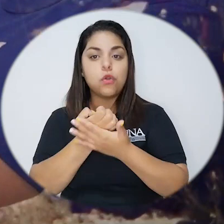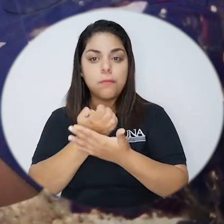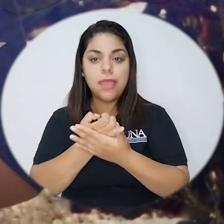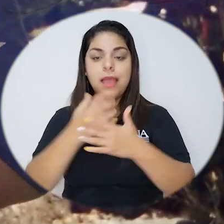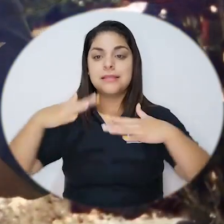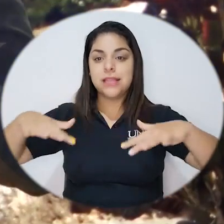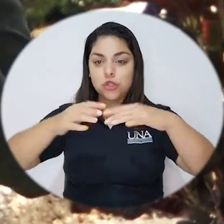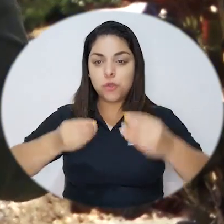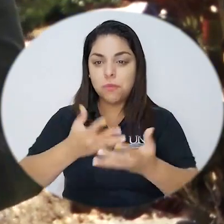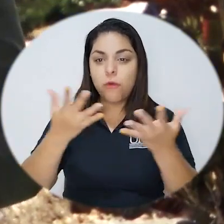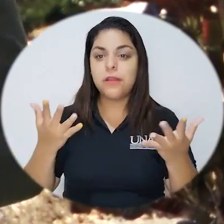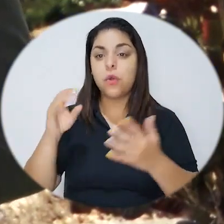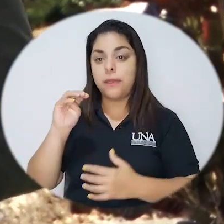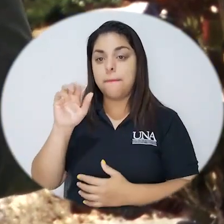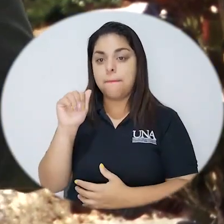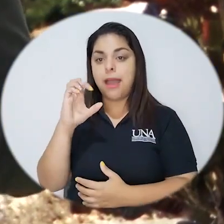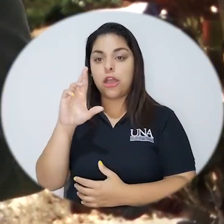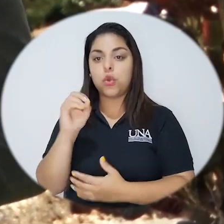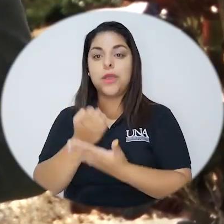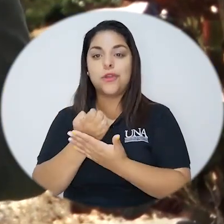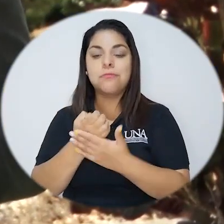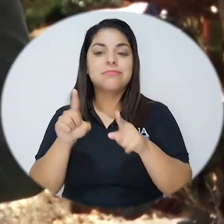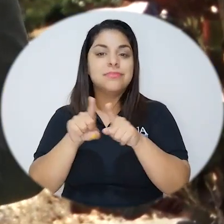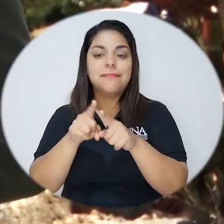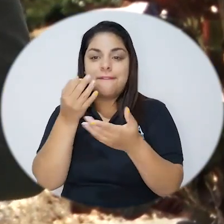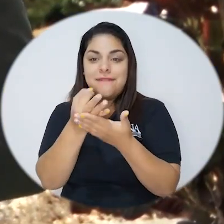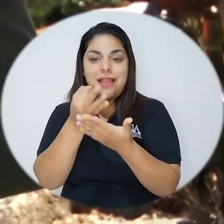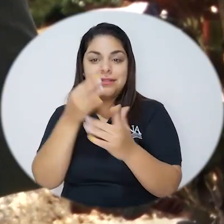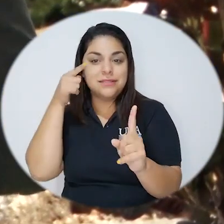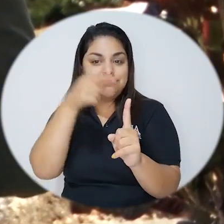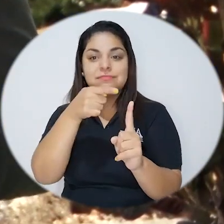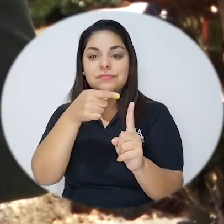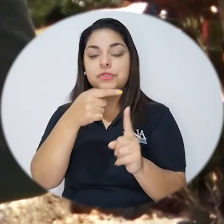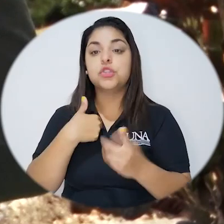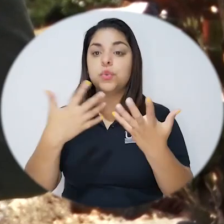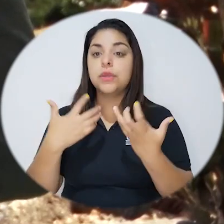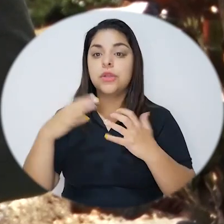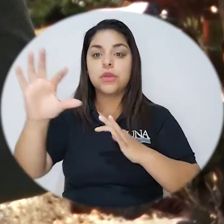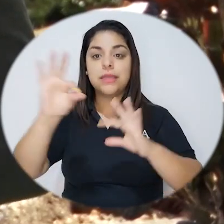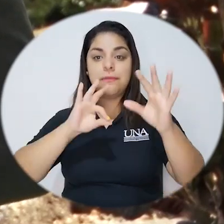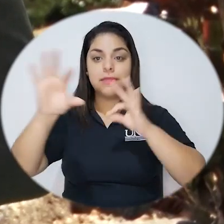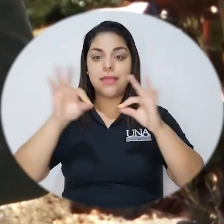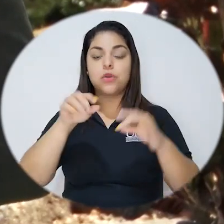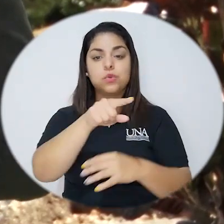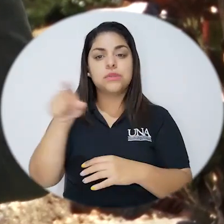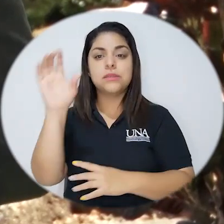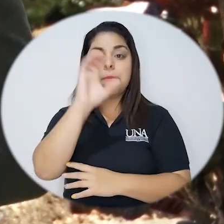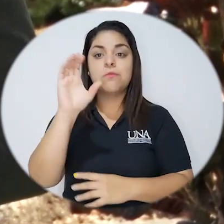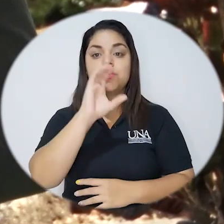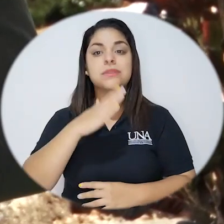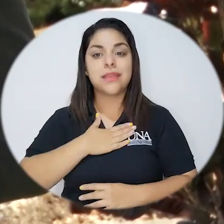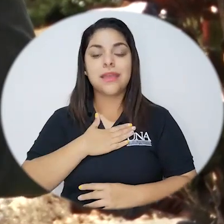público, con el análisis macroeconómico, pero también con las finanzas como tal. En este sentido quiero invitarles a que nos